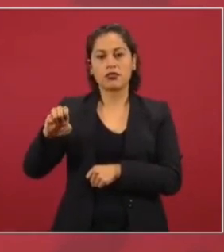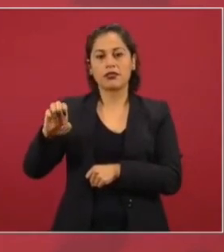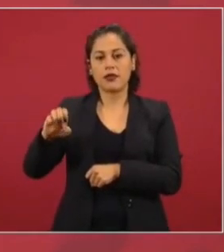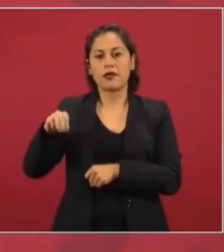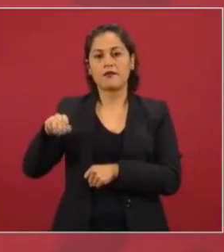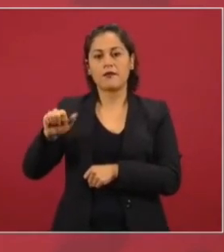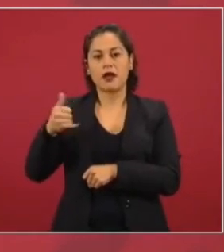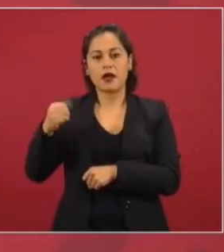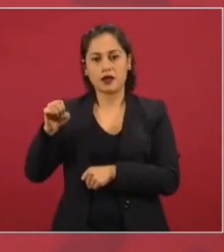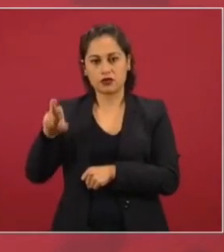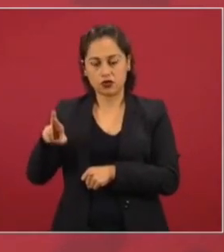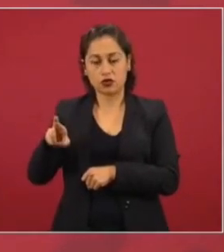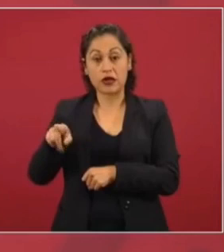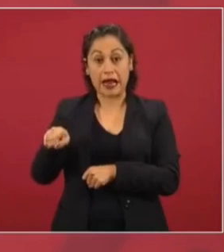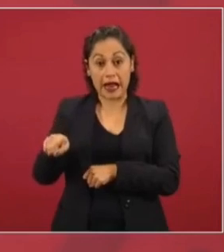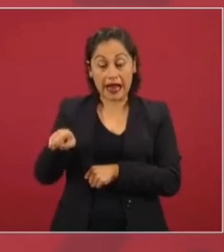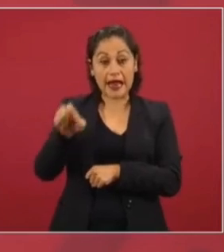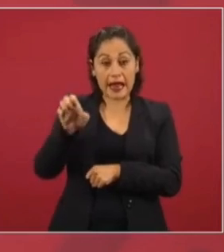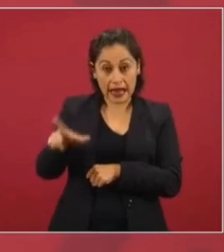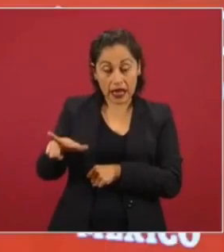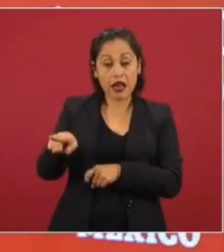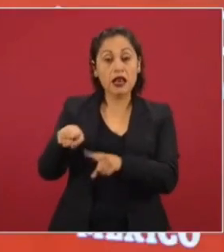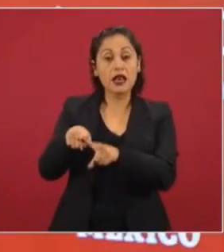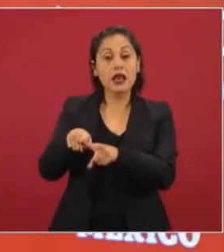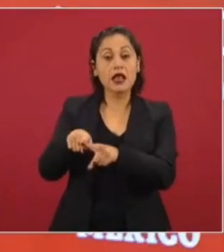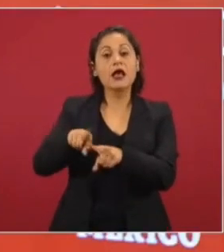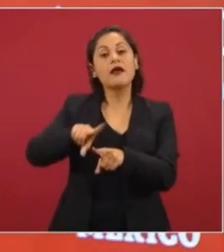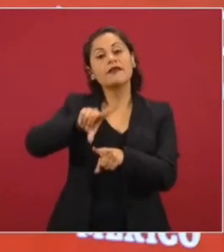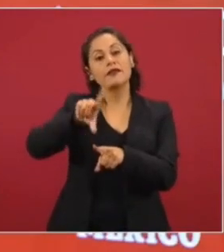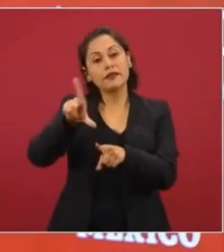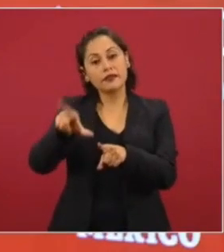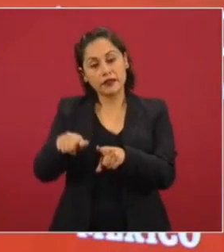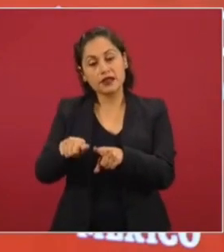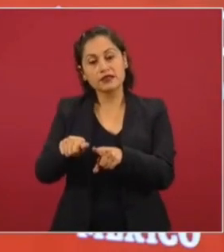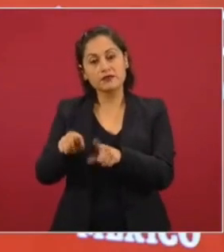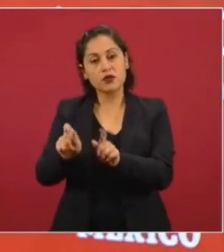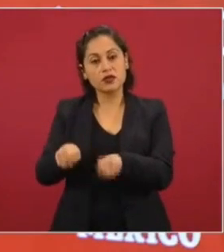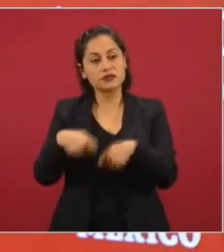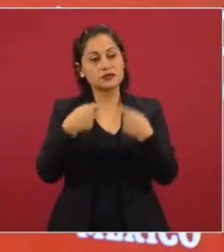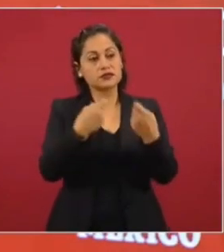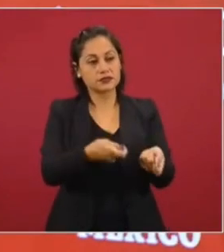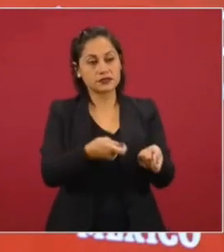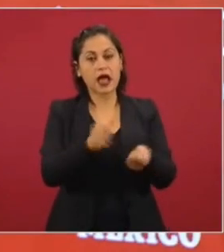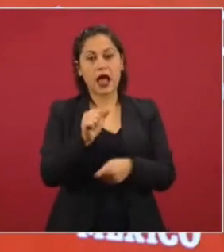se la entrega a Ancira.